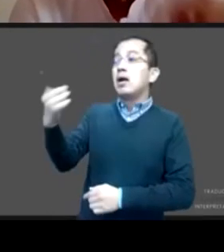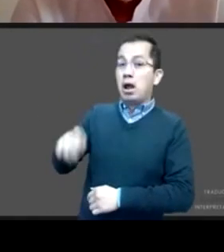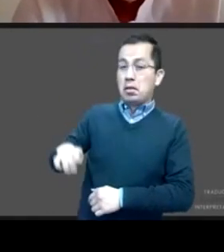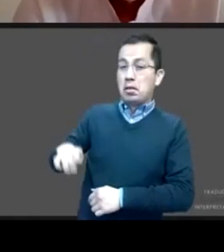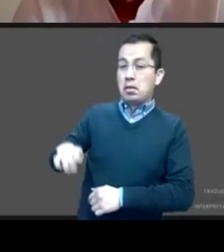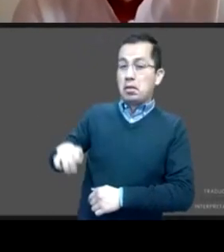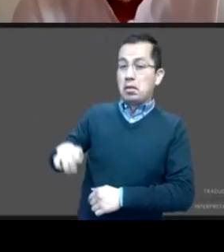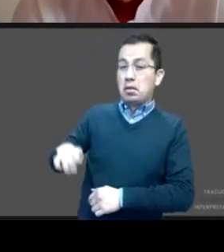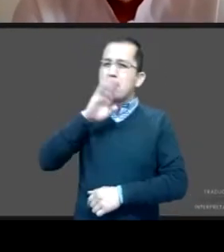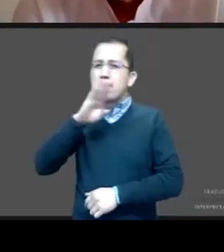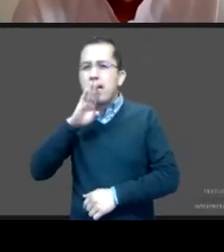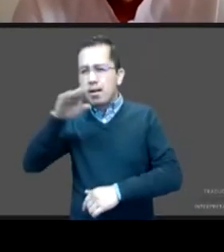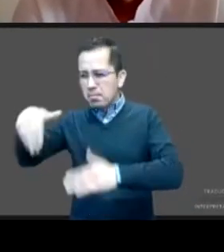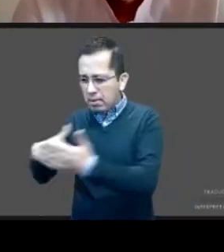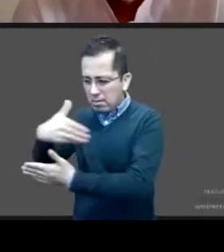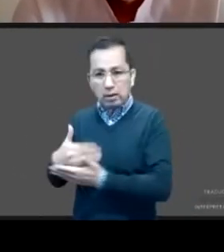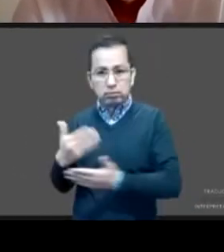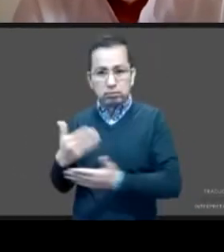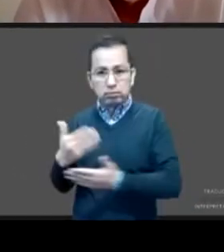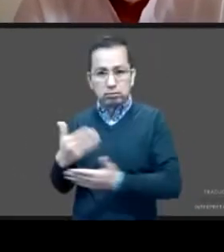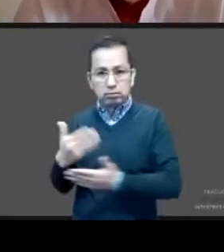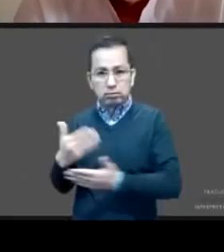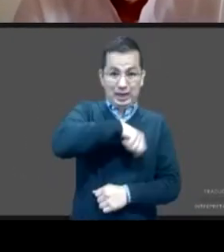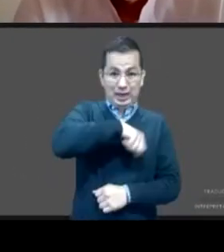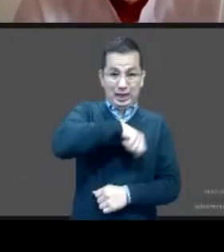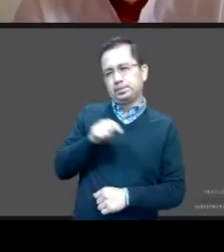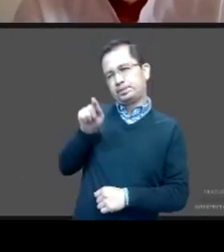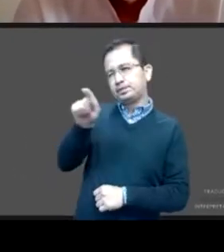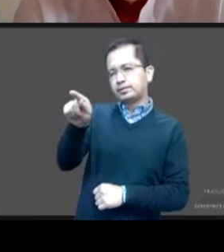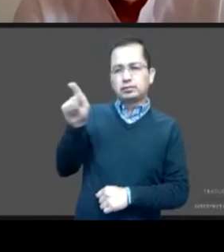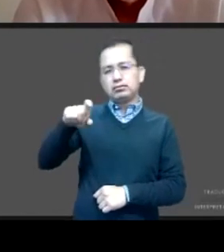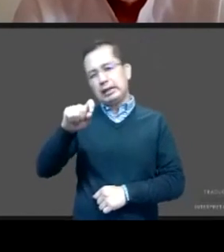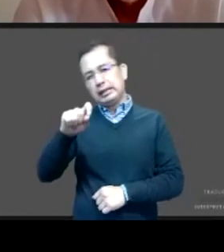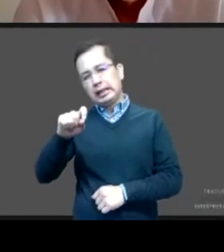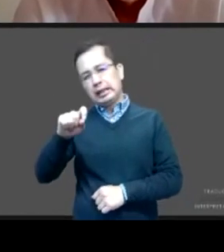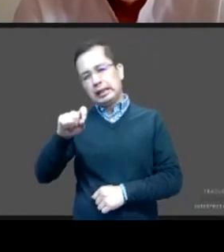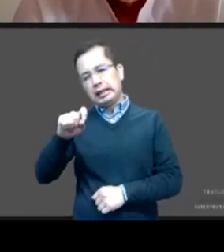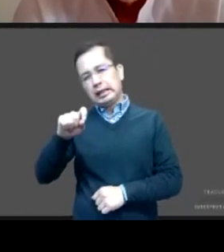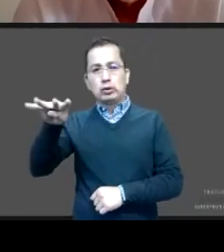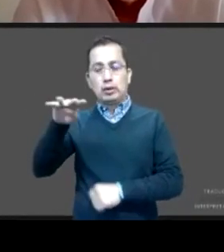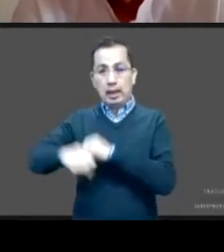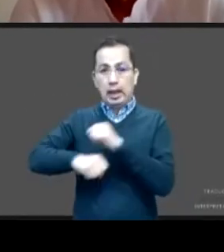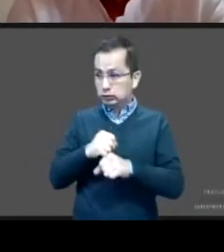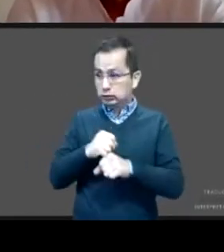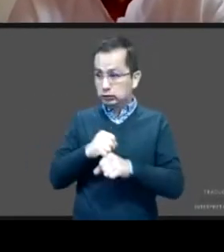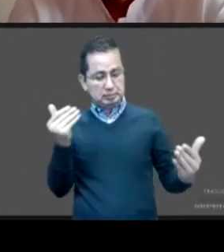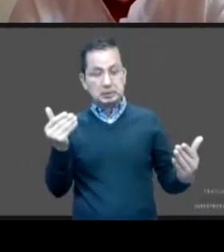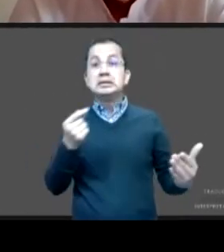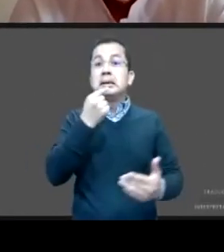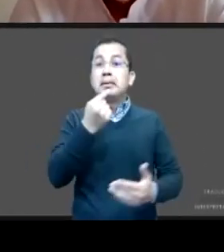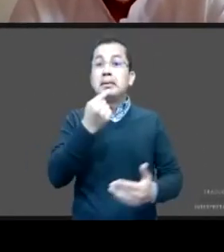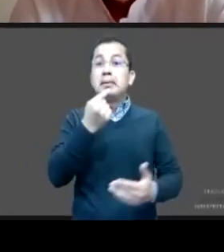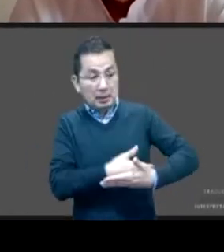más altos, como lo son las mujeres de 20 a 29 años. Incluso los recién